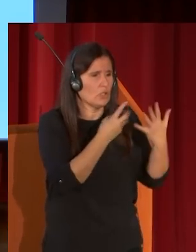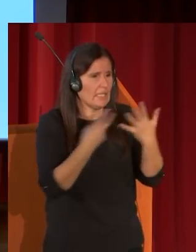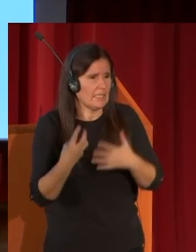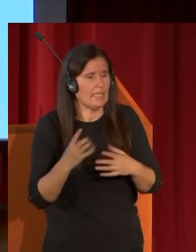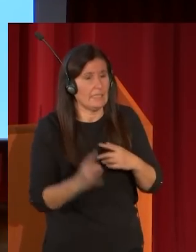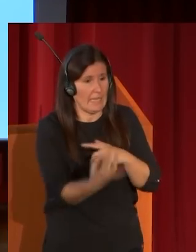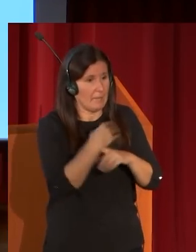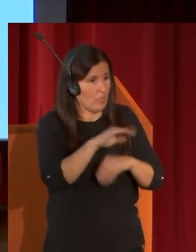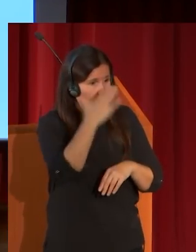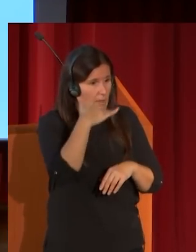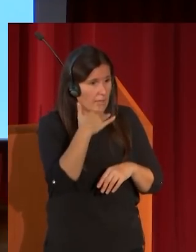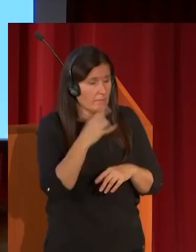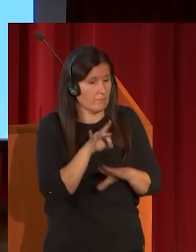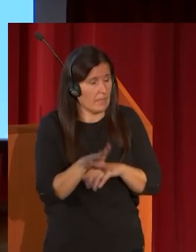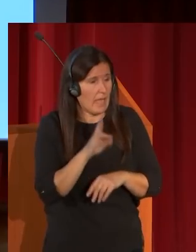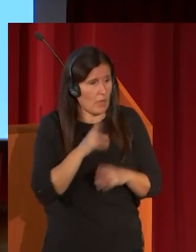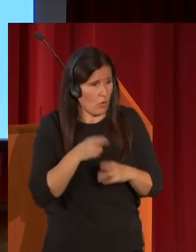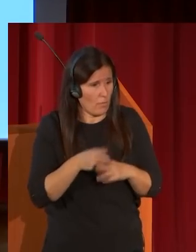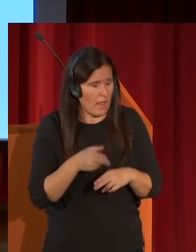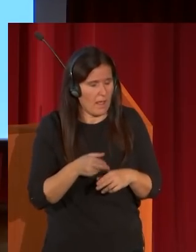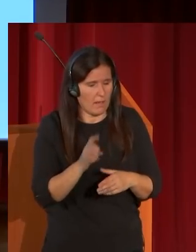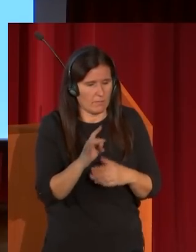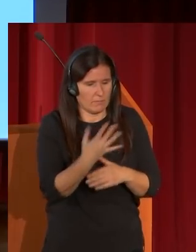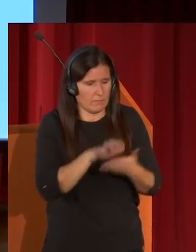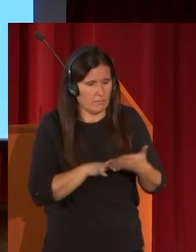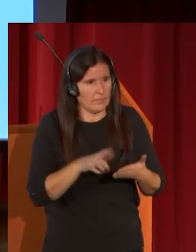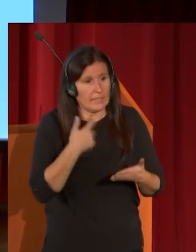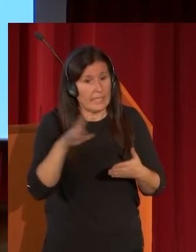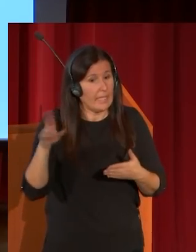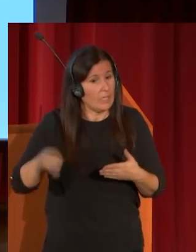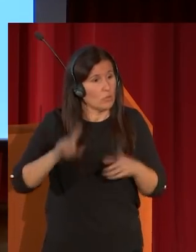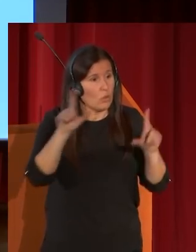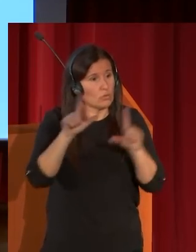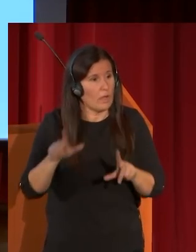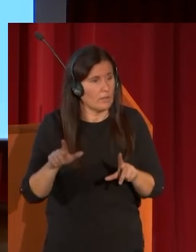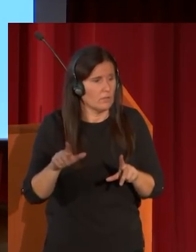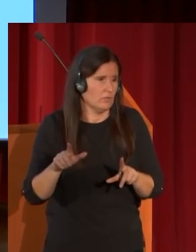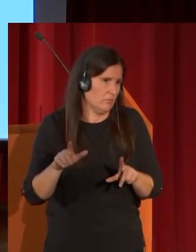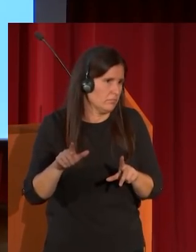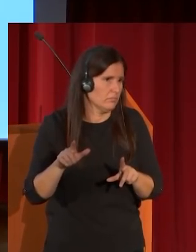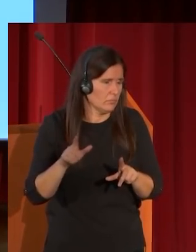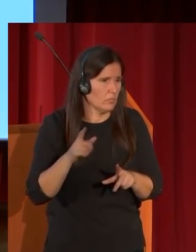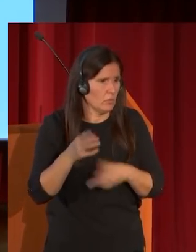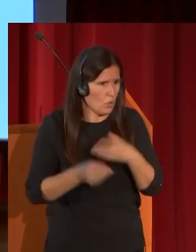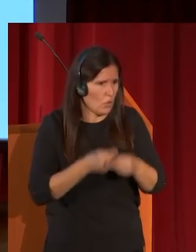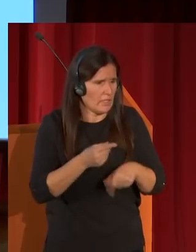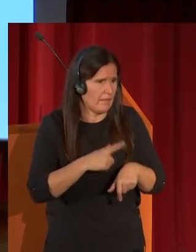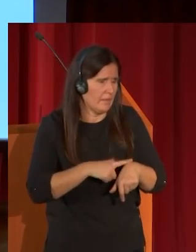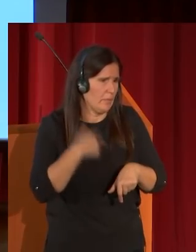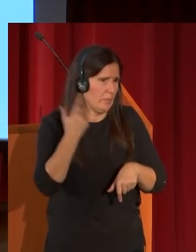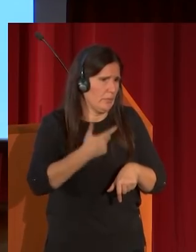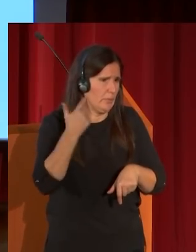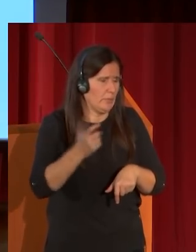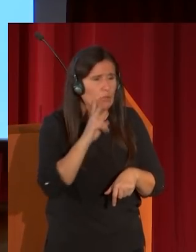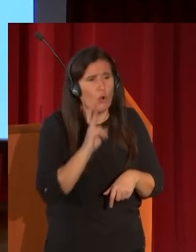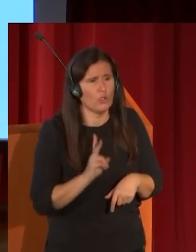padre en Roma porque estos cuadros son de largo alcance los hace en el transcurso de dos años